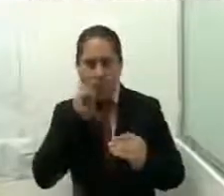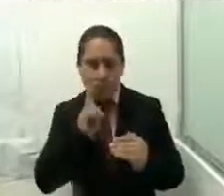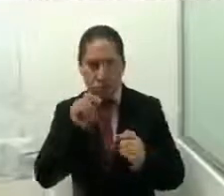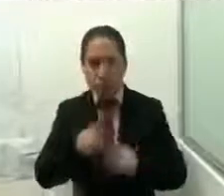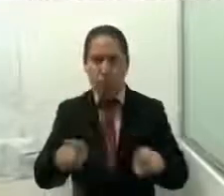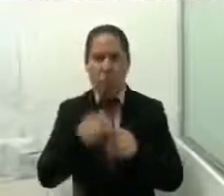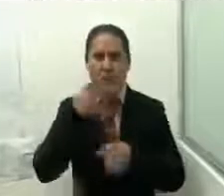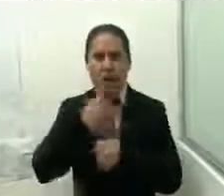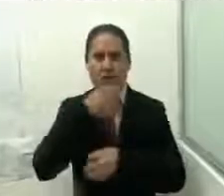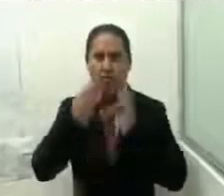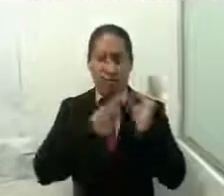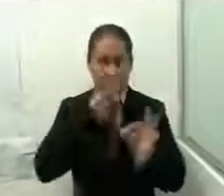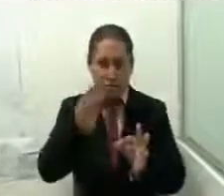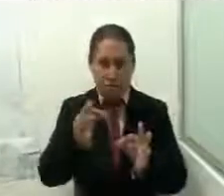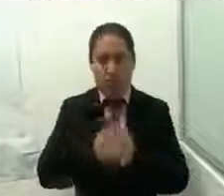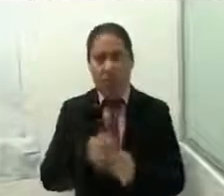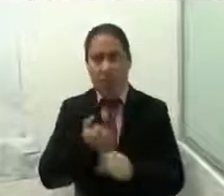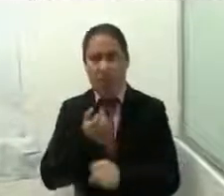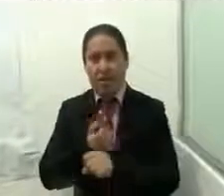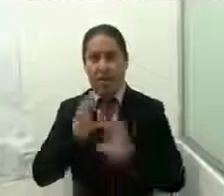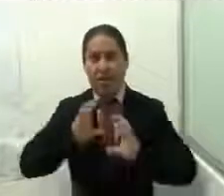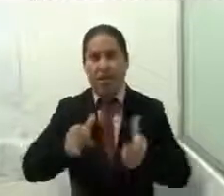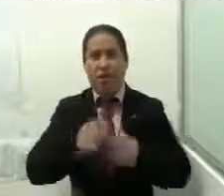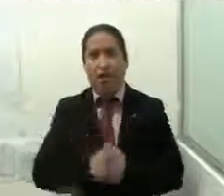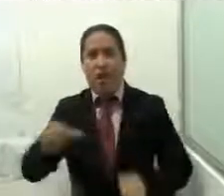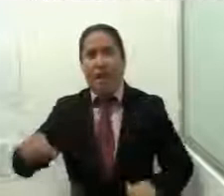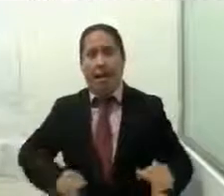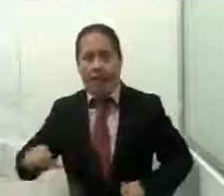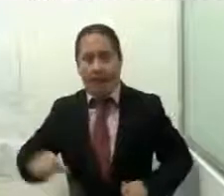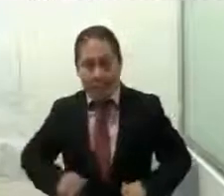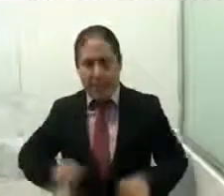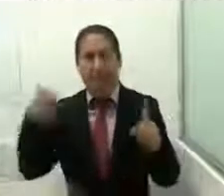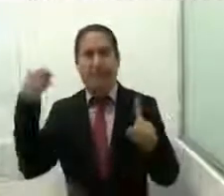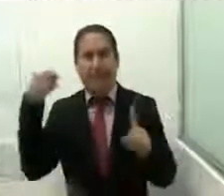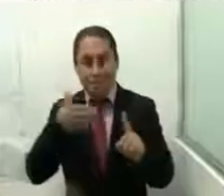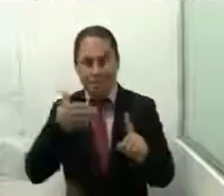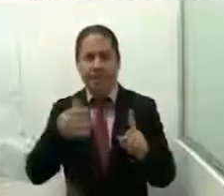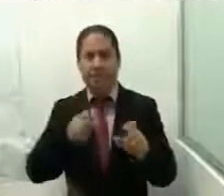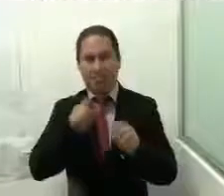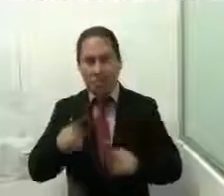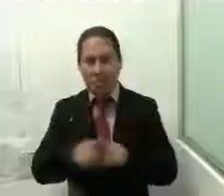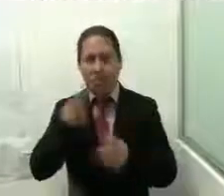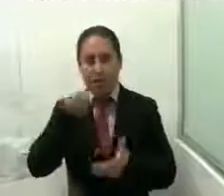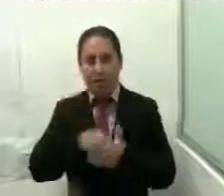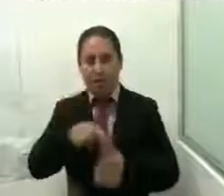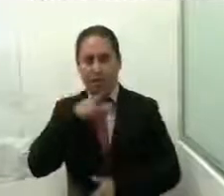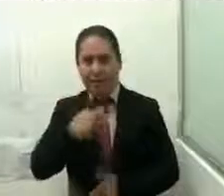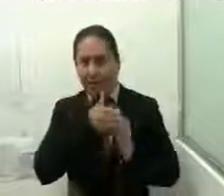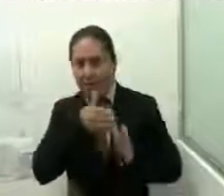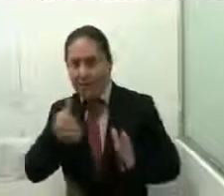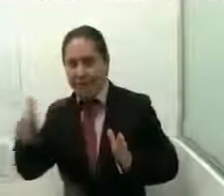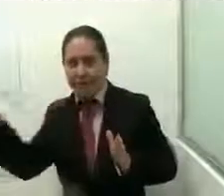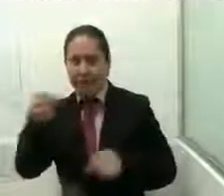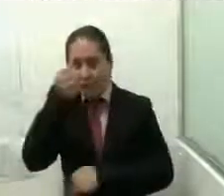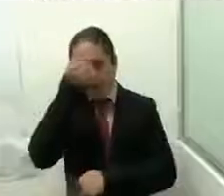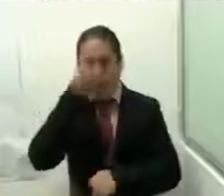informe de gobierno del Estado de Chiapas, de las actividades y estrategias implementadas en el ejercicio 2017 a través de la Secretaría